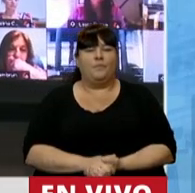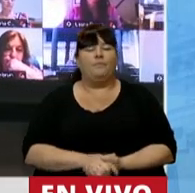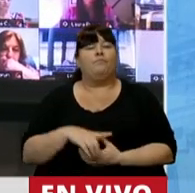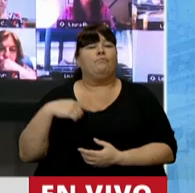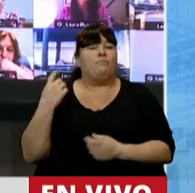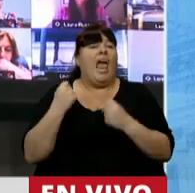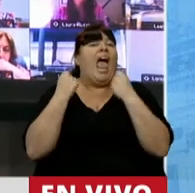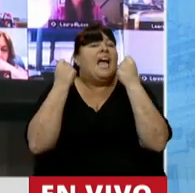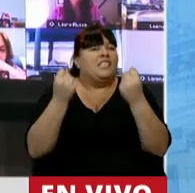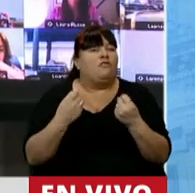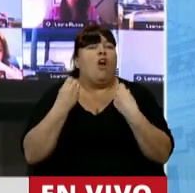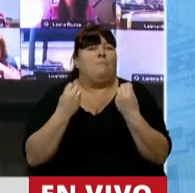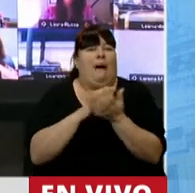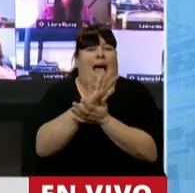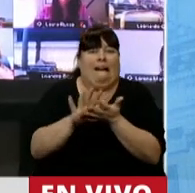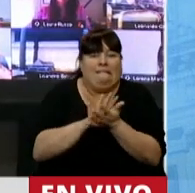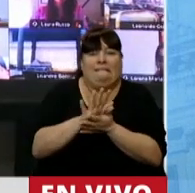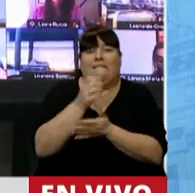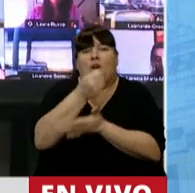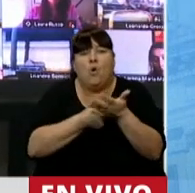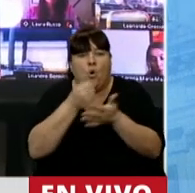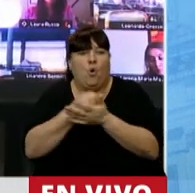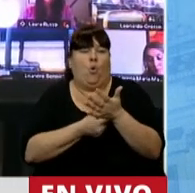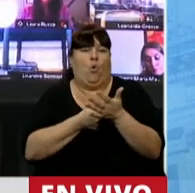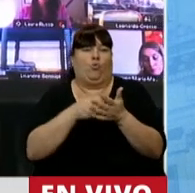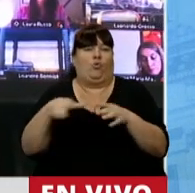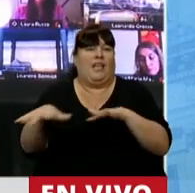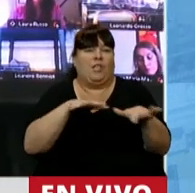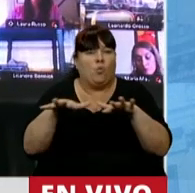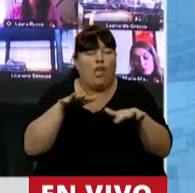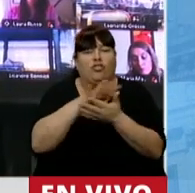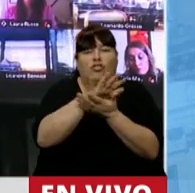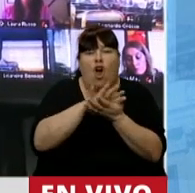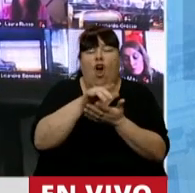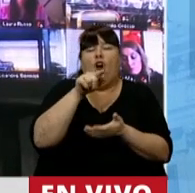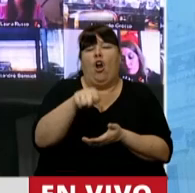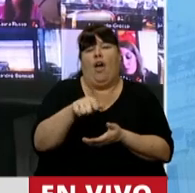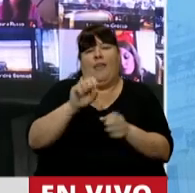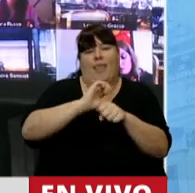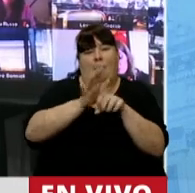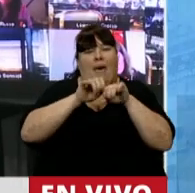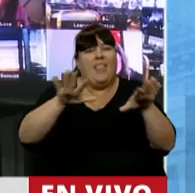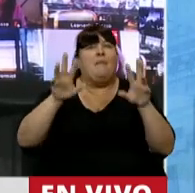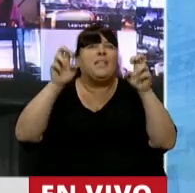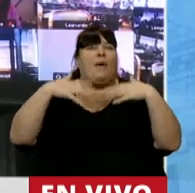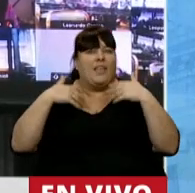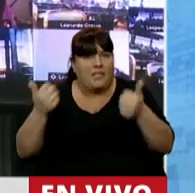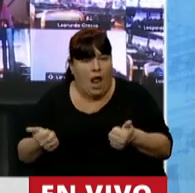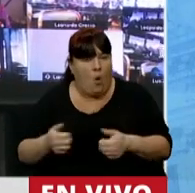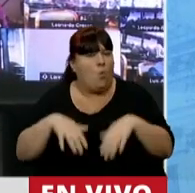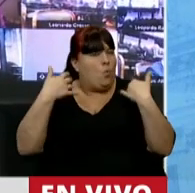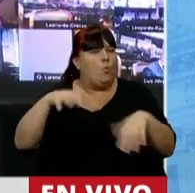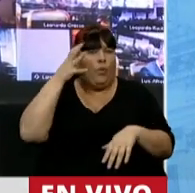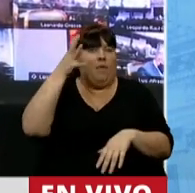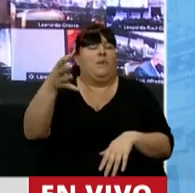esfuerzos que se han hecho para enfrentar esta situación de pandemia sanitaria son